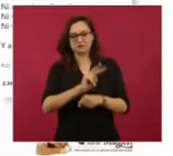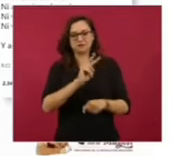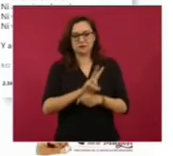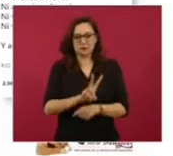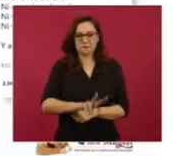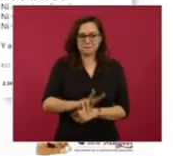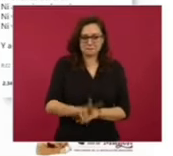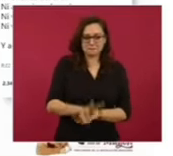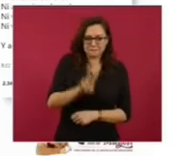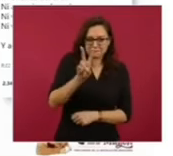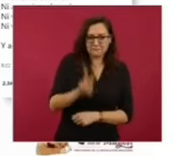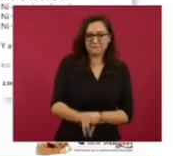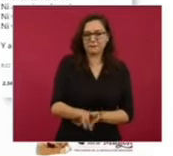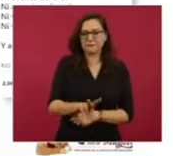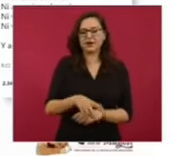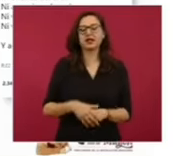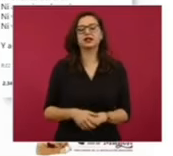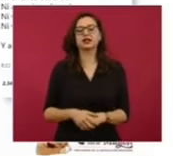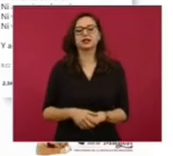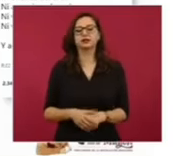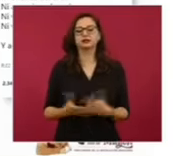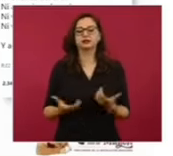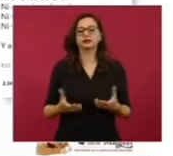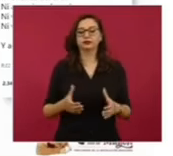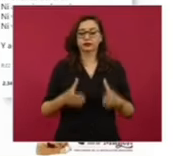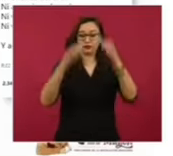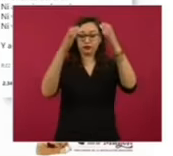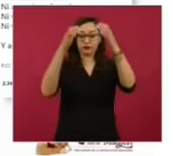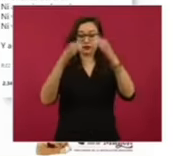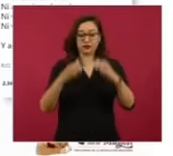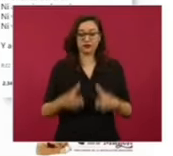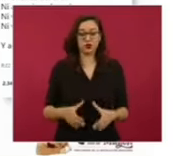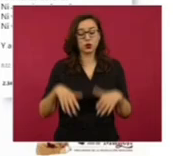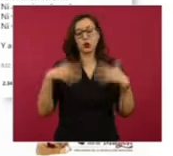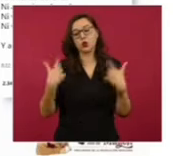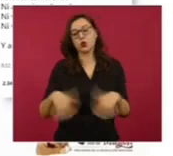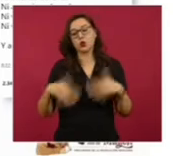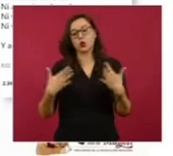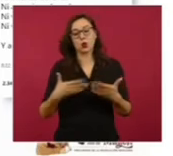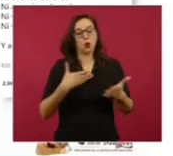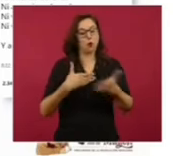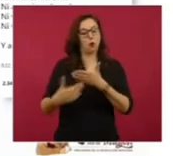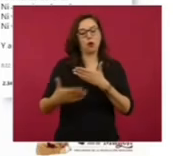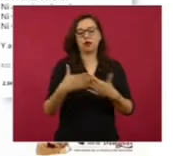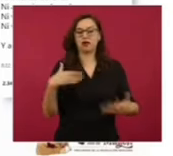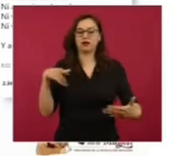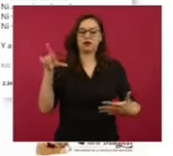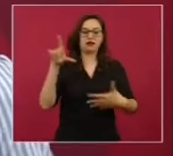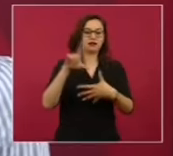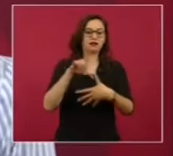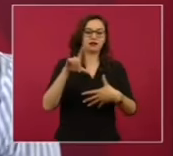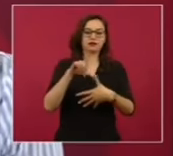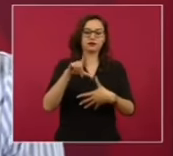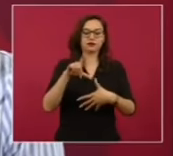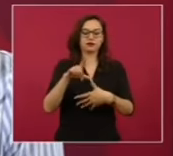Esta torre de control es la más moderna de América Latina.